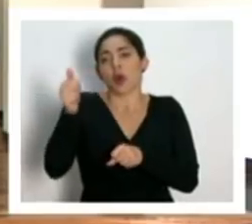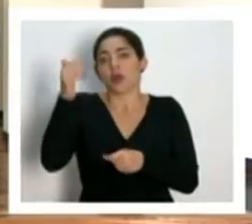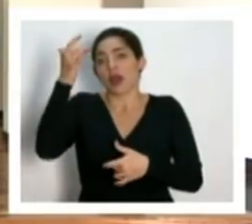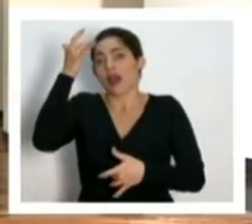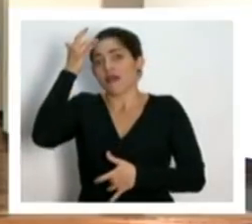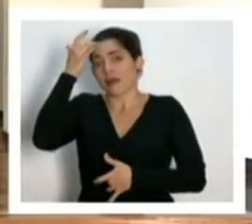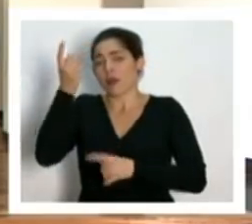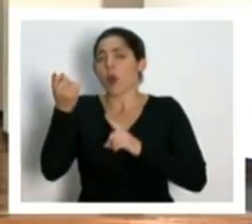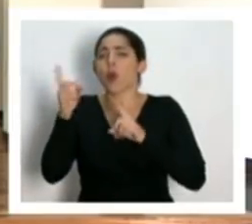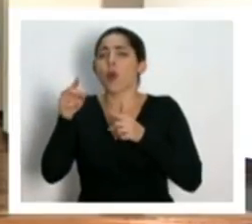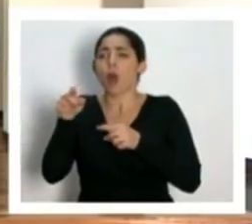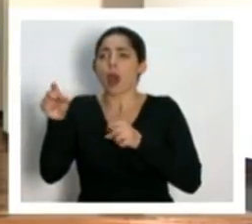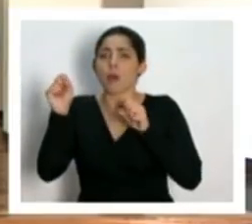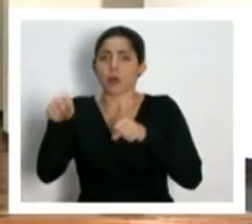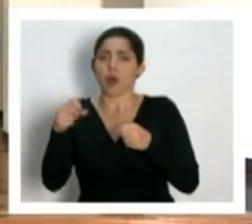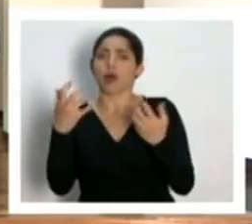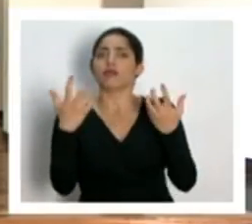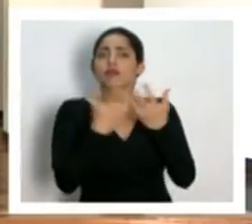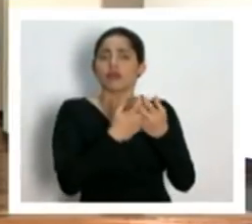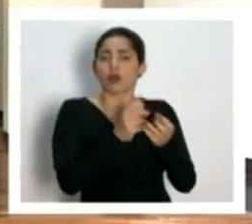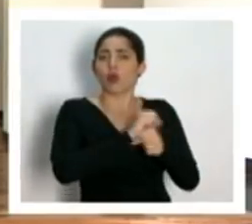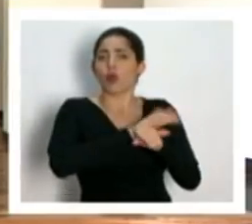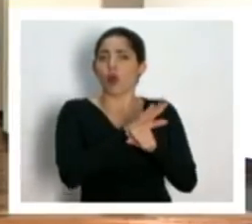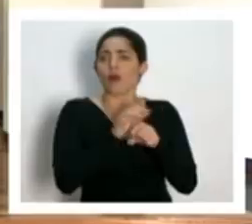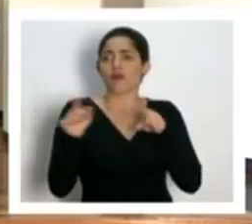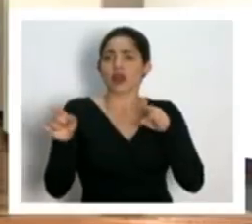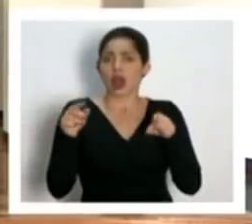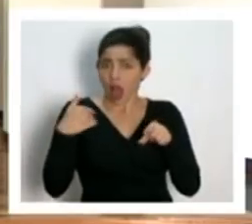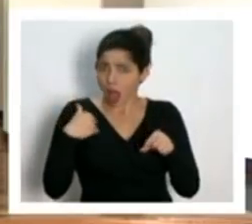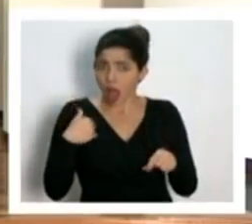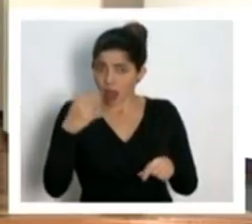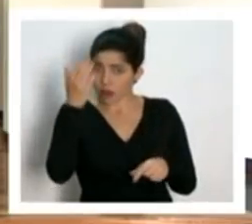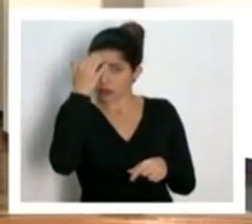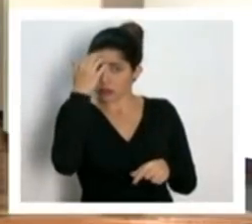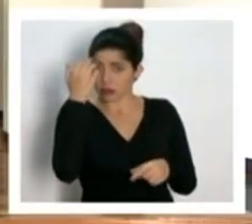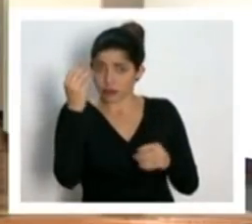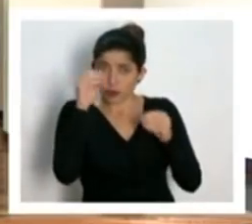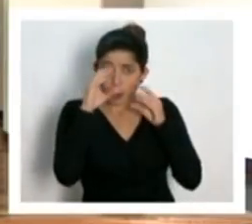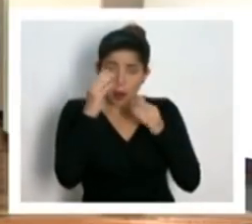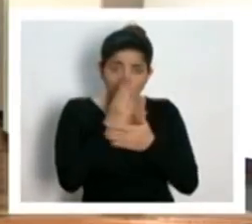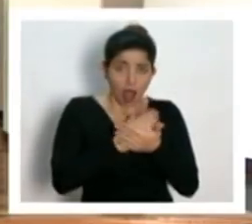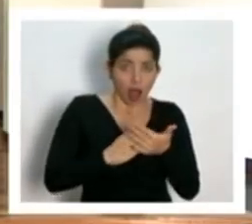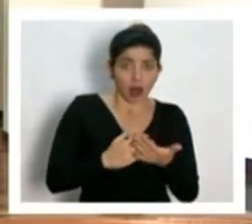efectivos con el COVID y si hay información sobre eso